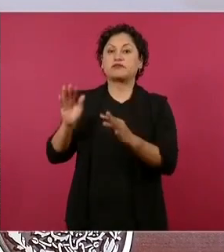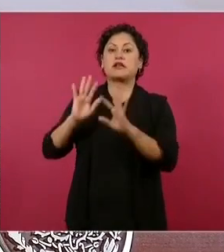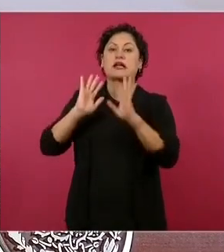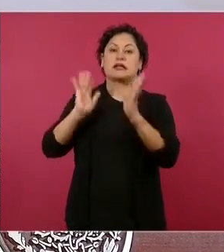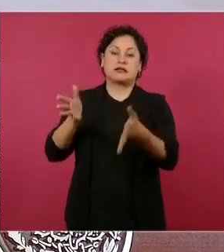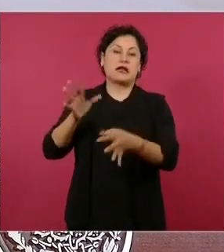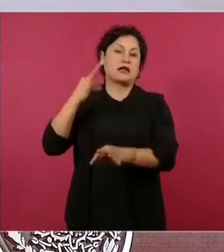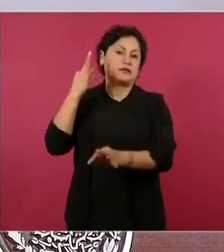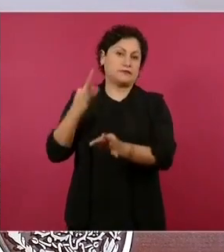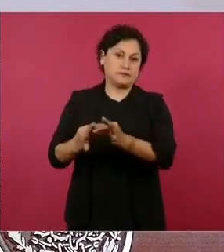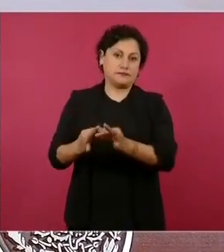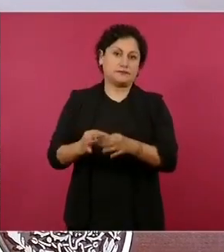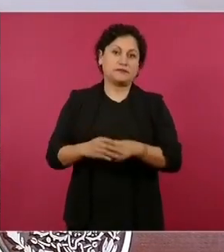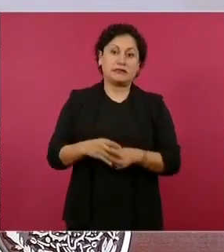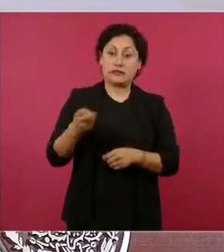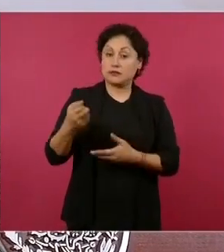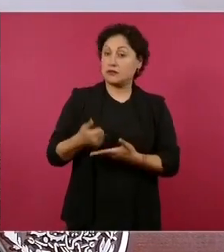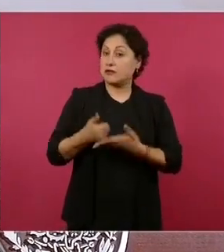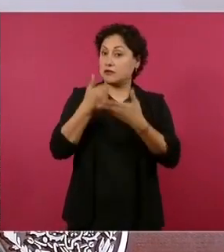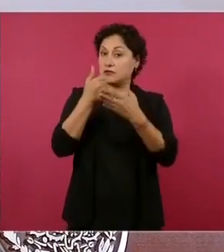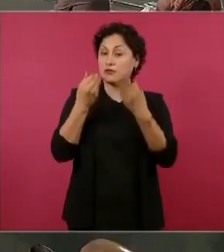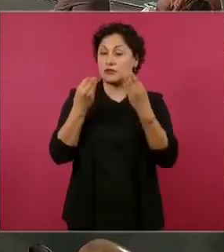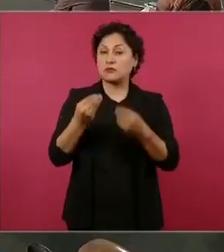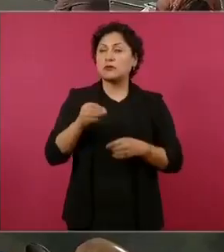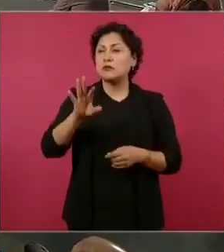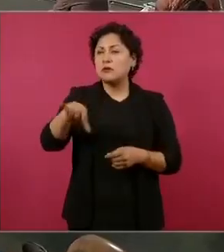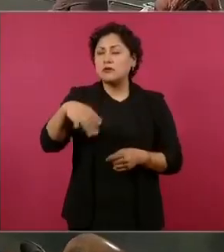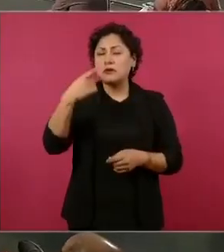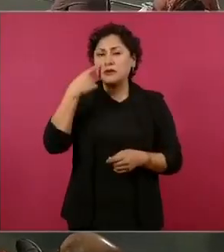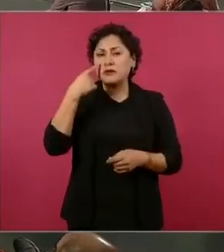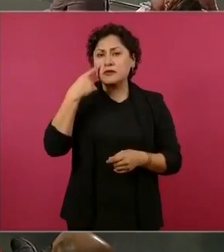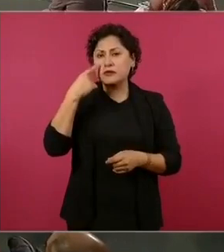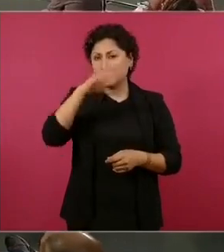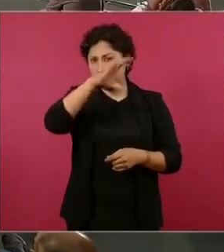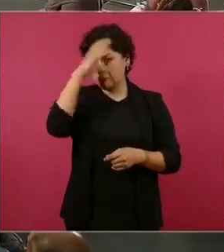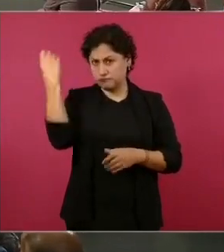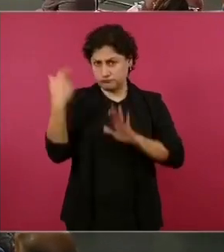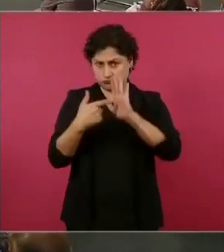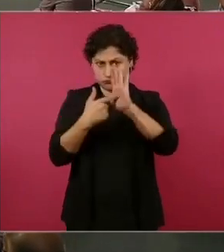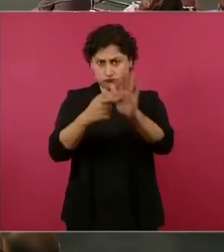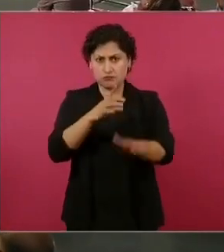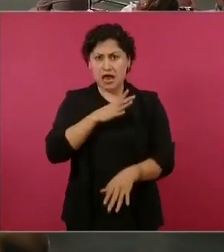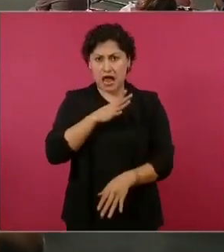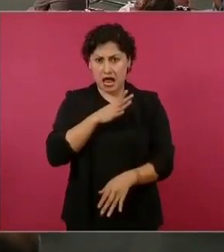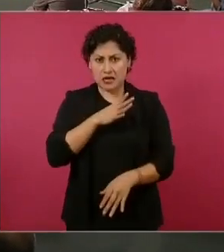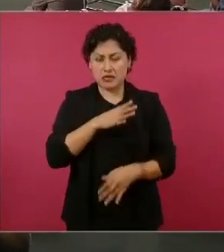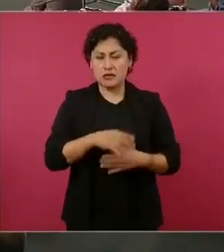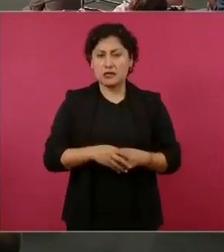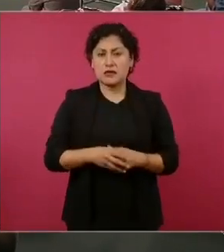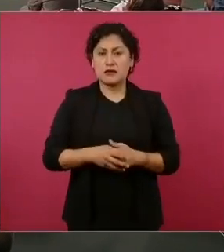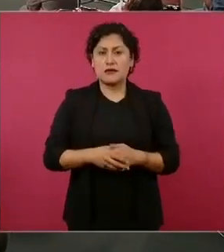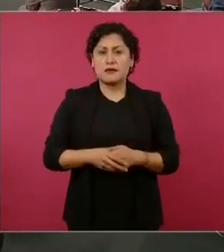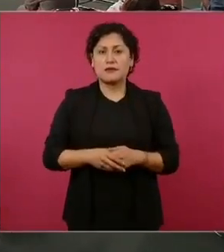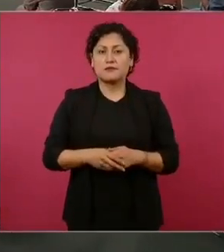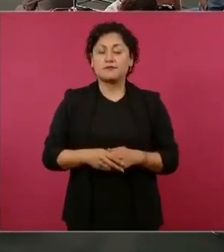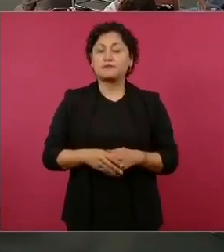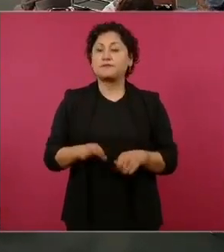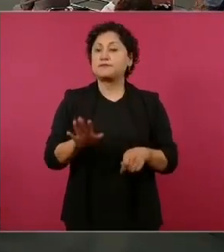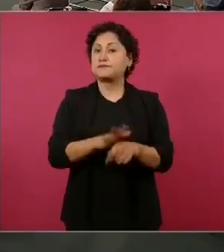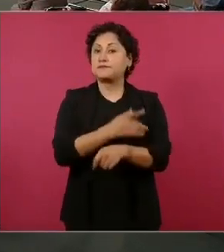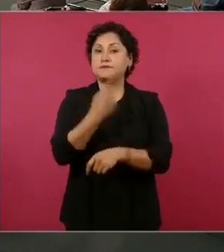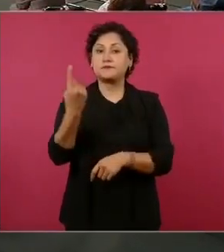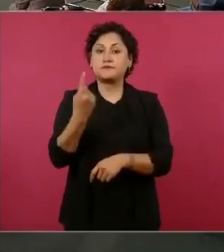A ver si tenemos una imagen, porque lo que permite